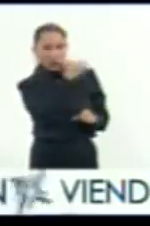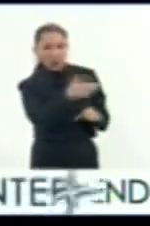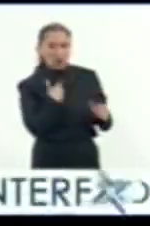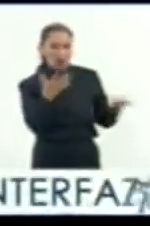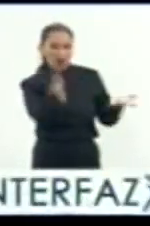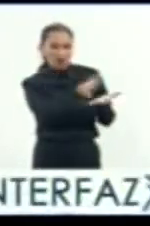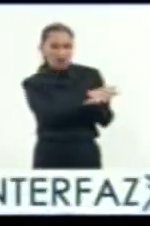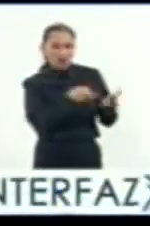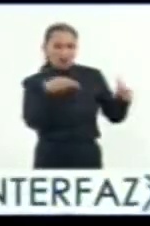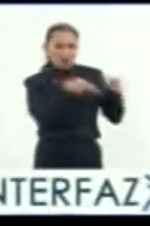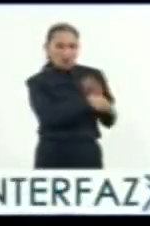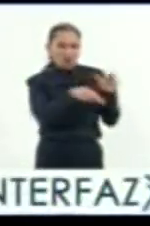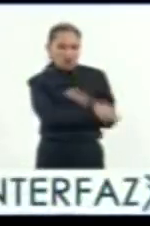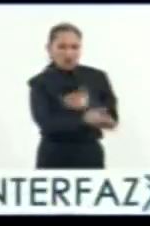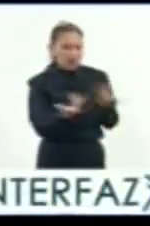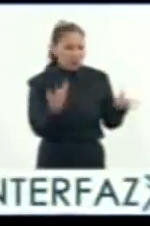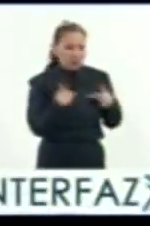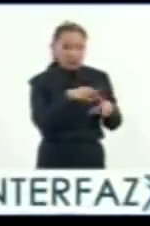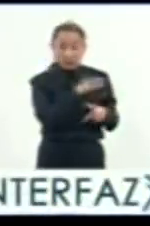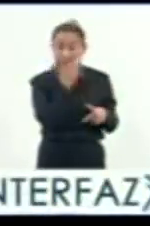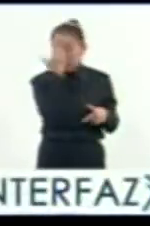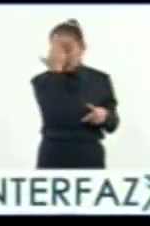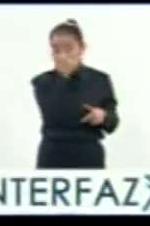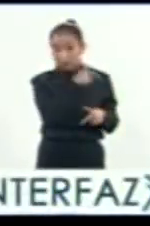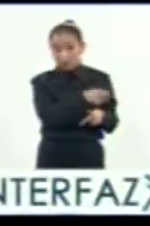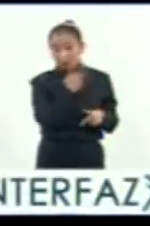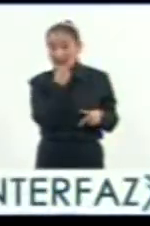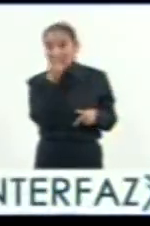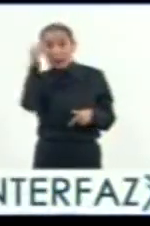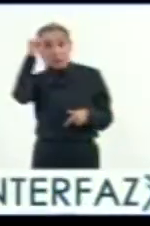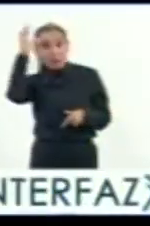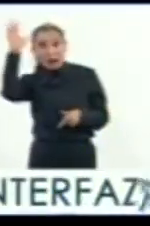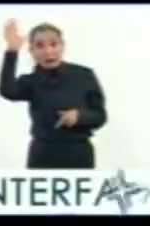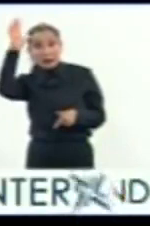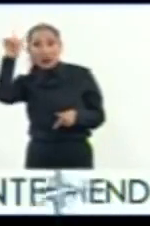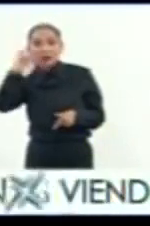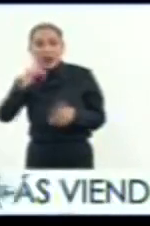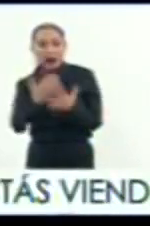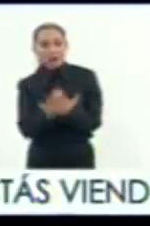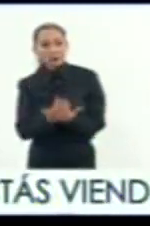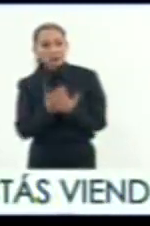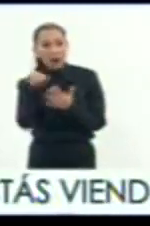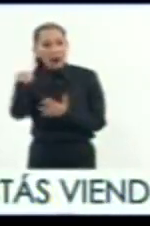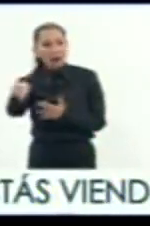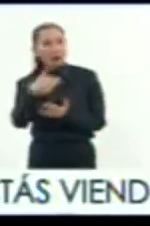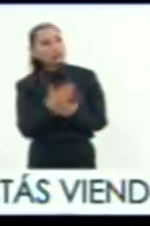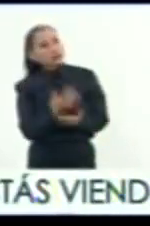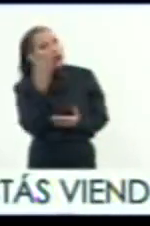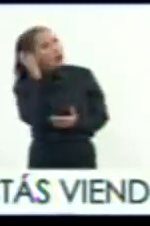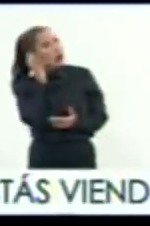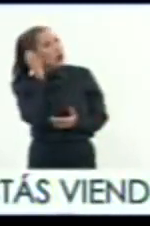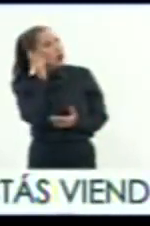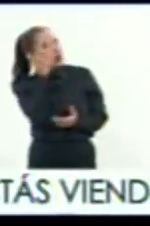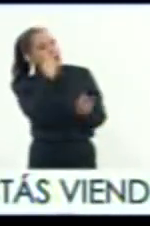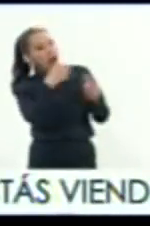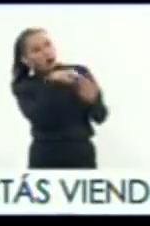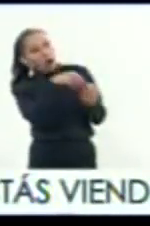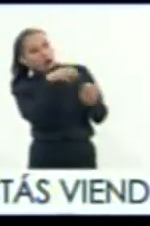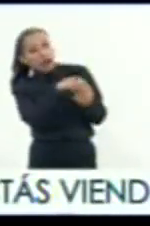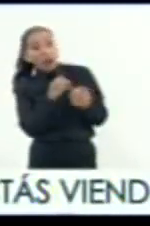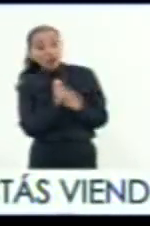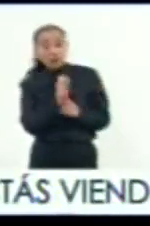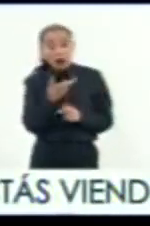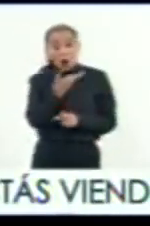en ello, pero simplemente la menciono. Y hablaba de que los mexicas lo estaban ya esperando, por lo cual se esperaba que tomara hacia